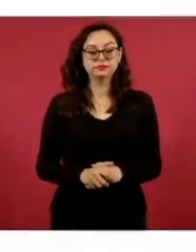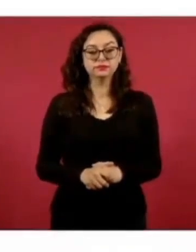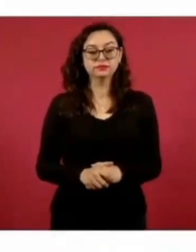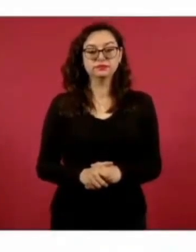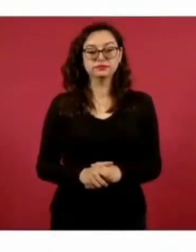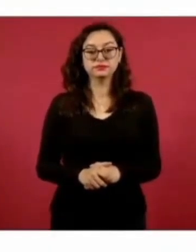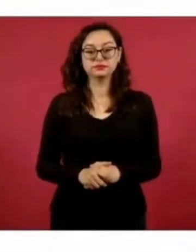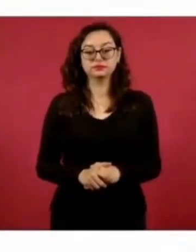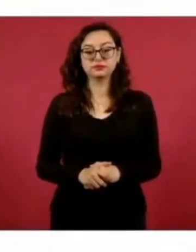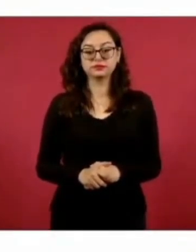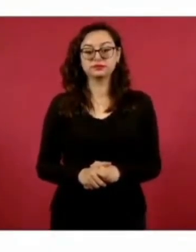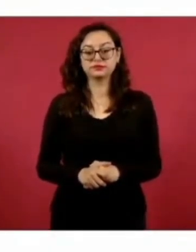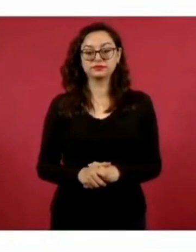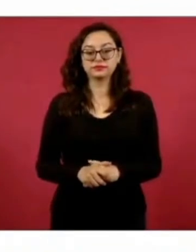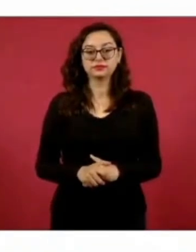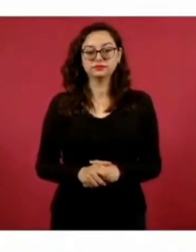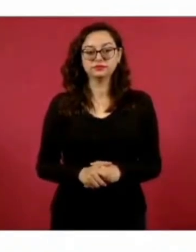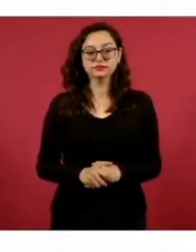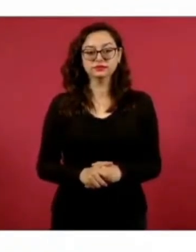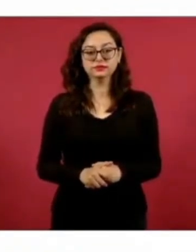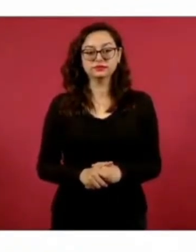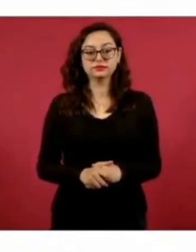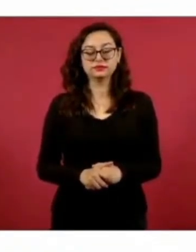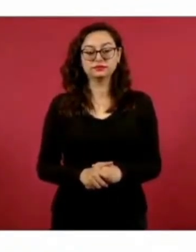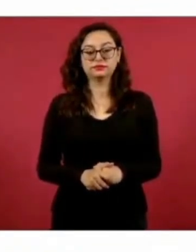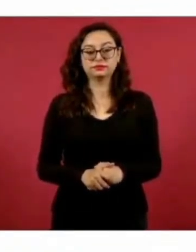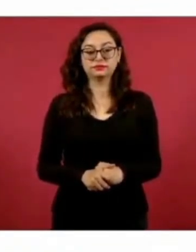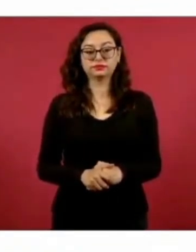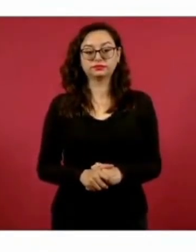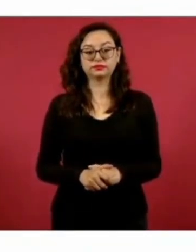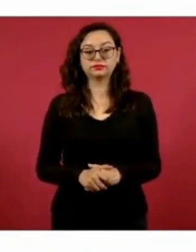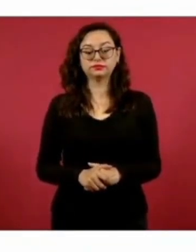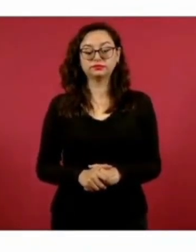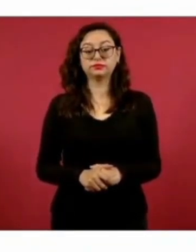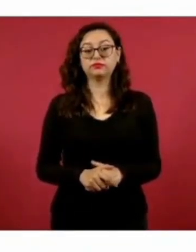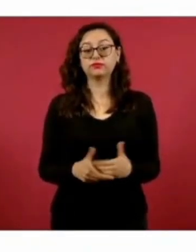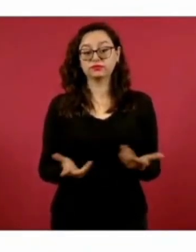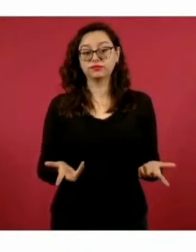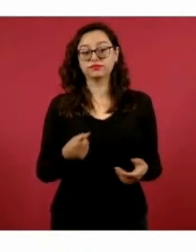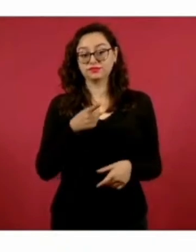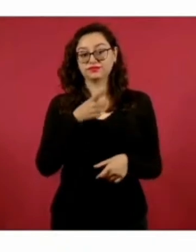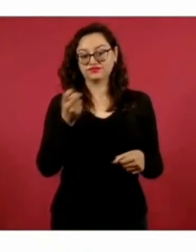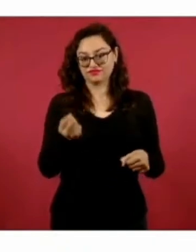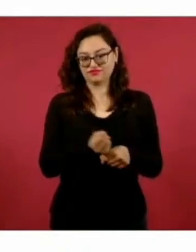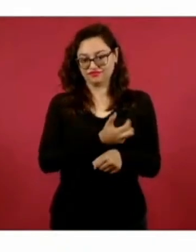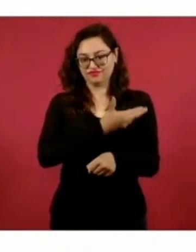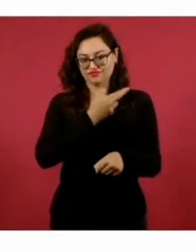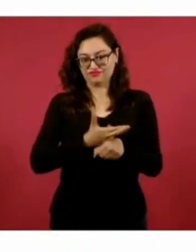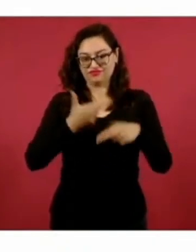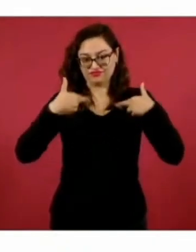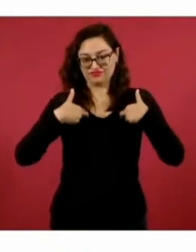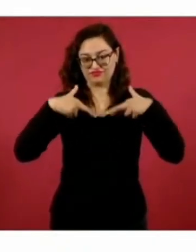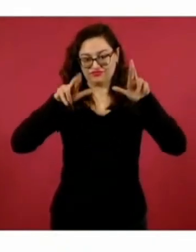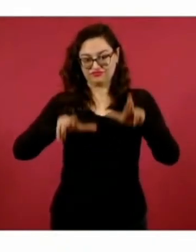Este… Sí, es el lance, era secretario de Estado de Wilson,